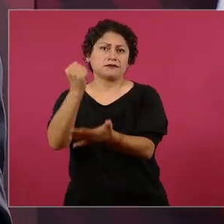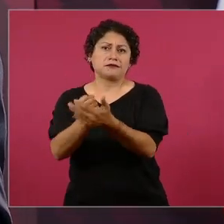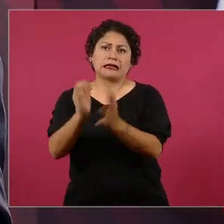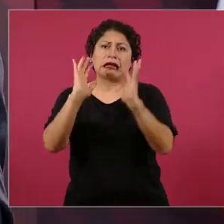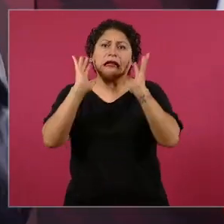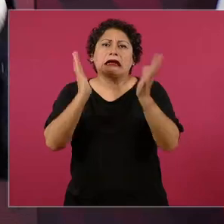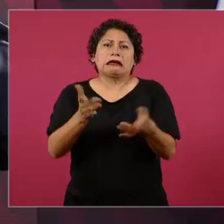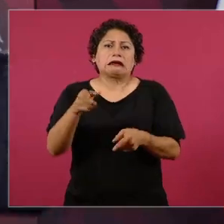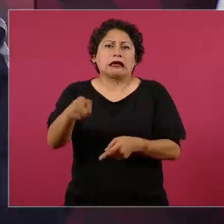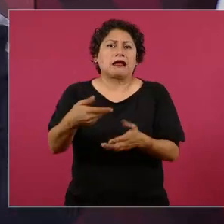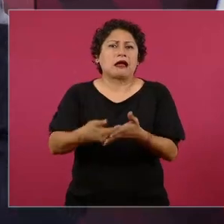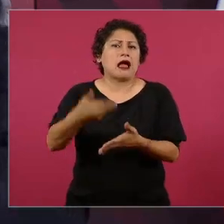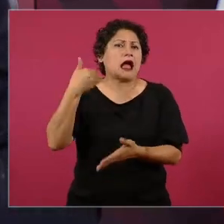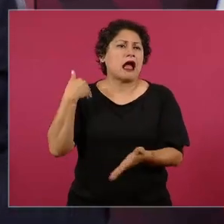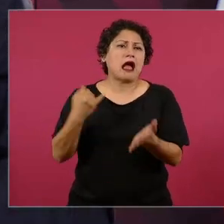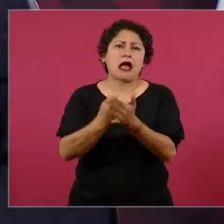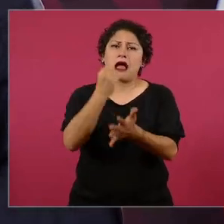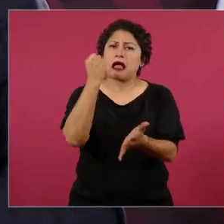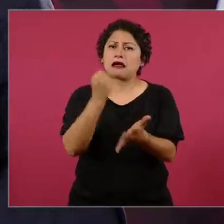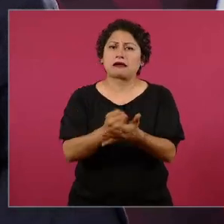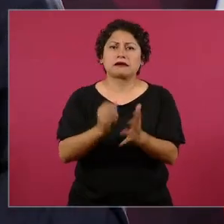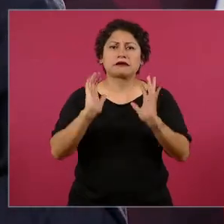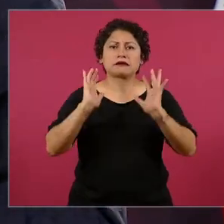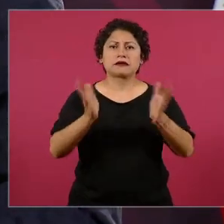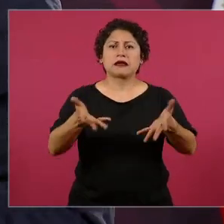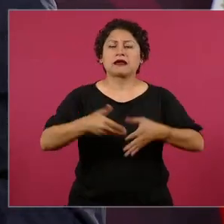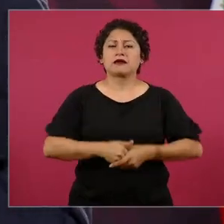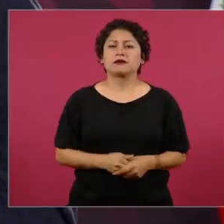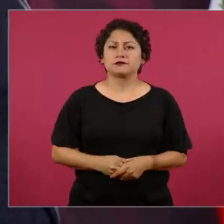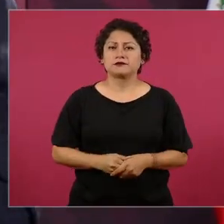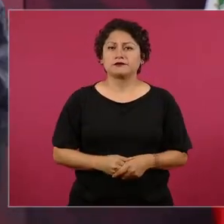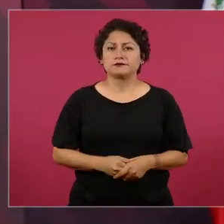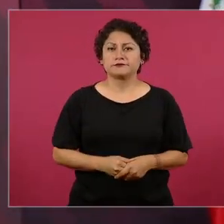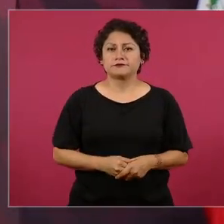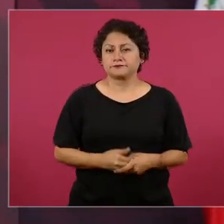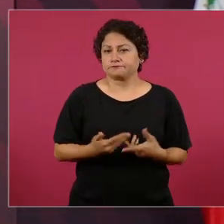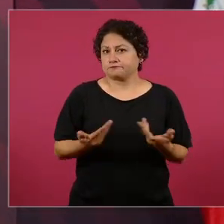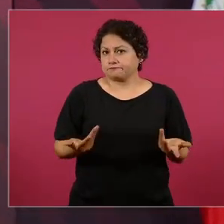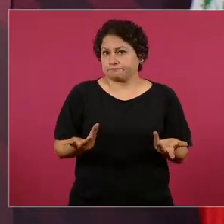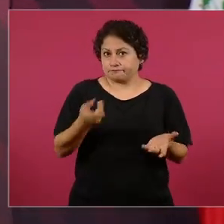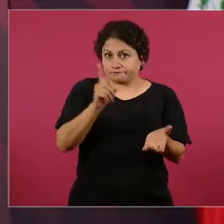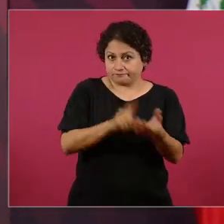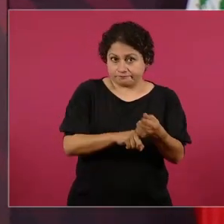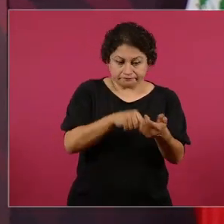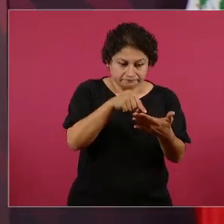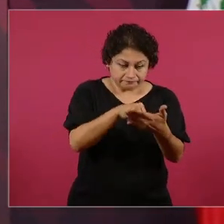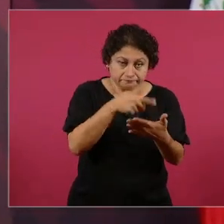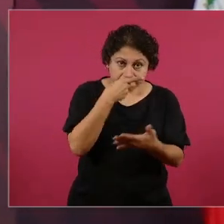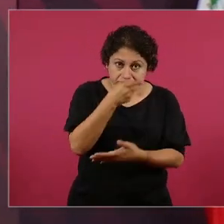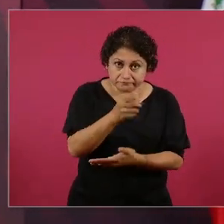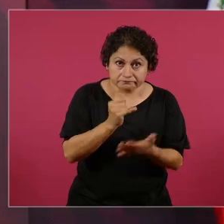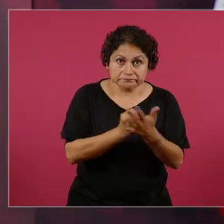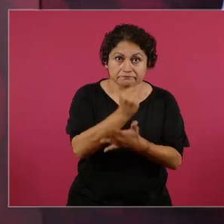ya se resolvió en la Corte